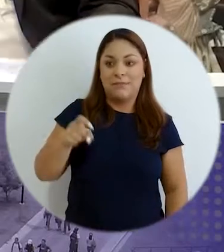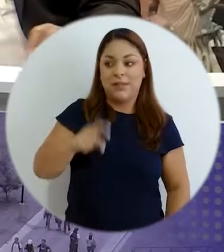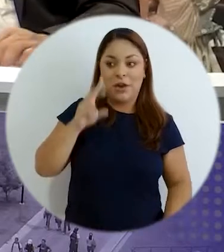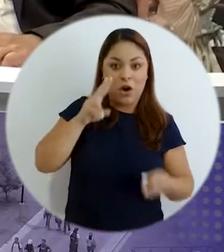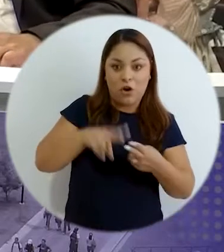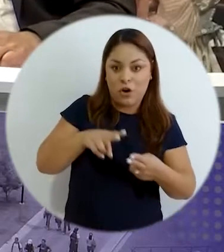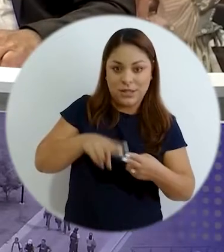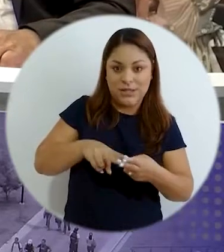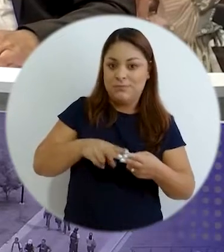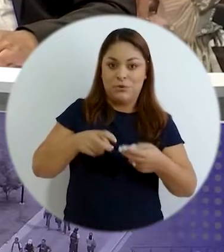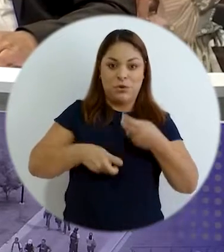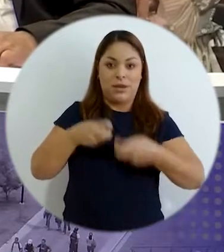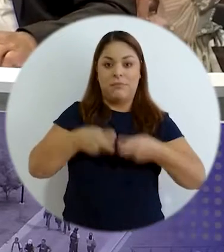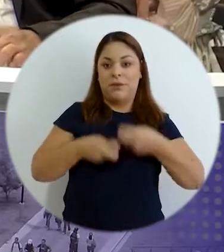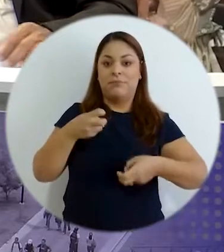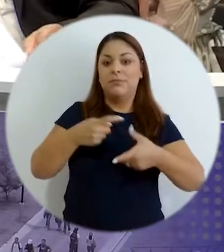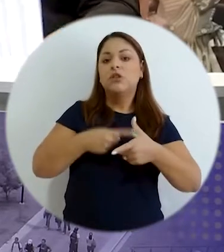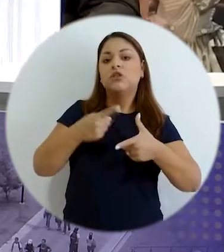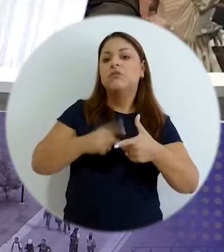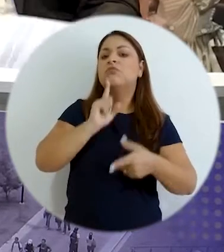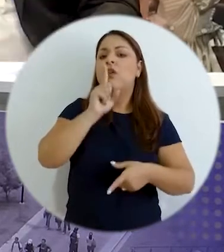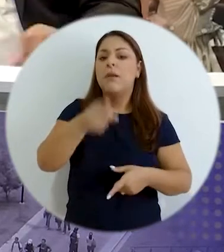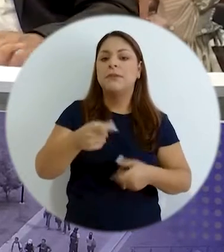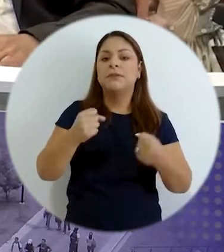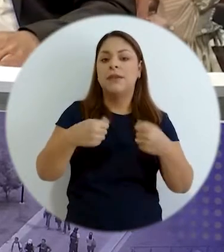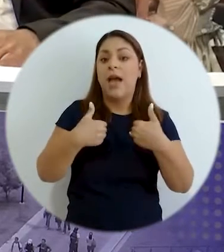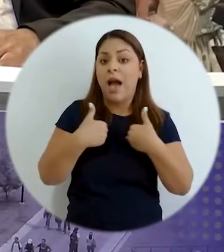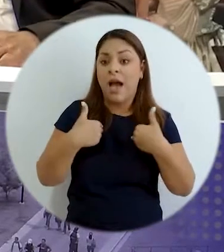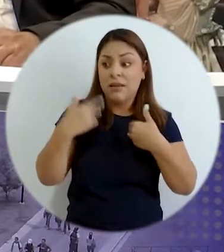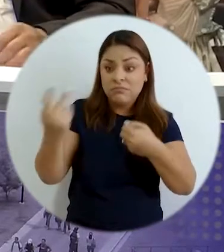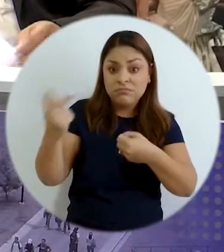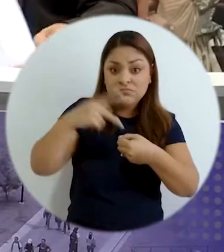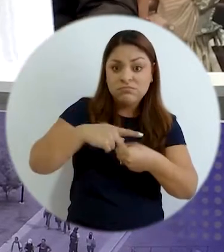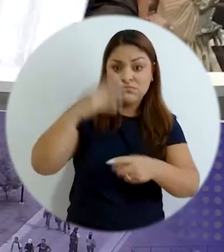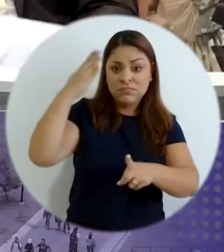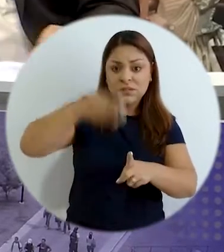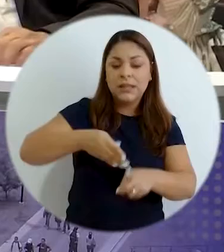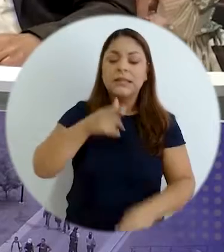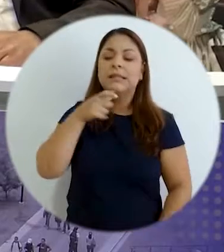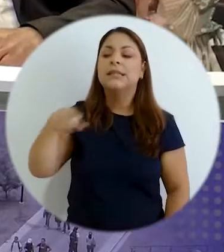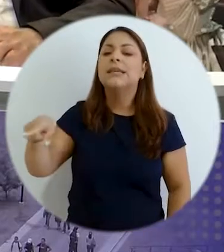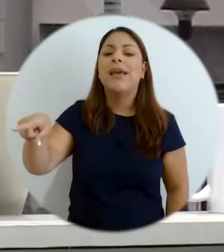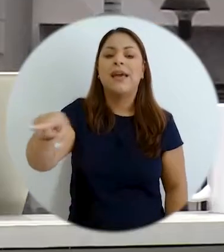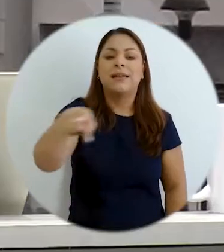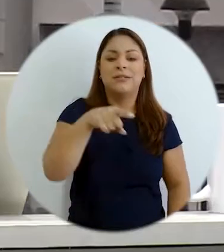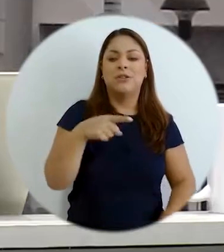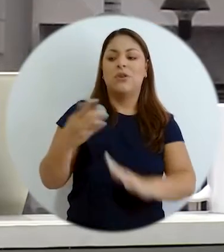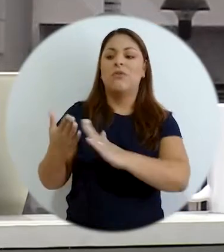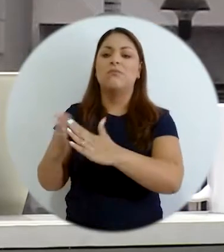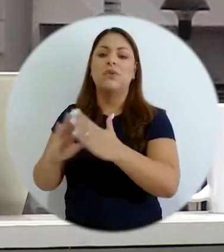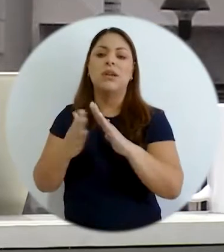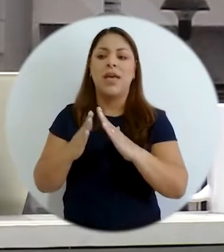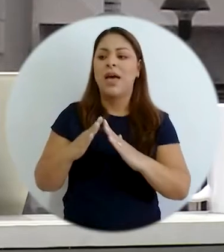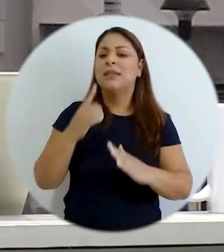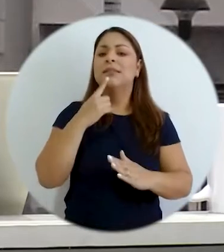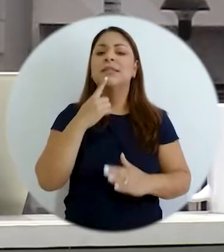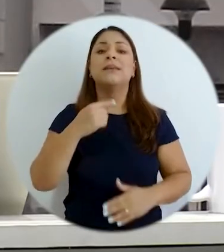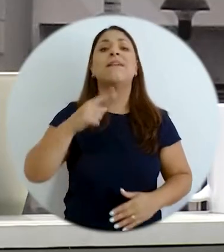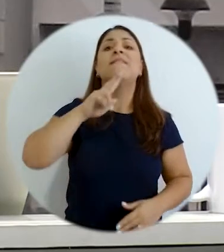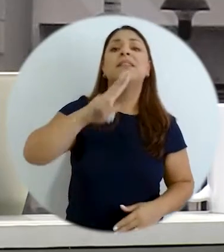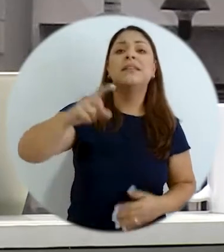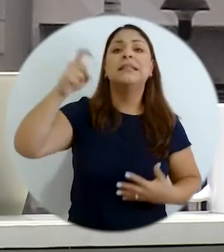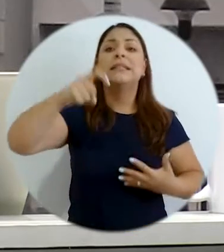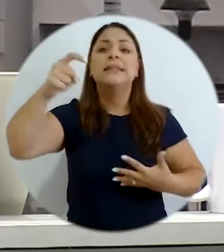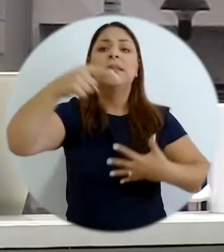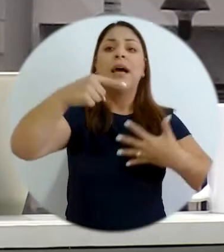necesariamente es el que conoce el problema entonces si es realmente una participación directa quienes van desde las comunidades a decir estas